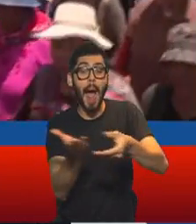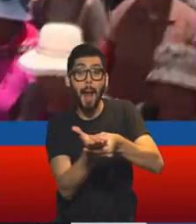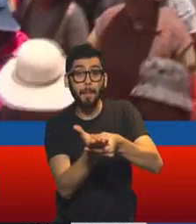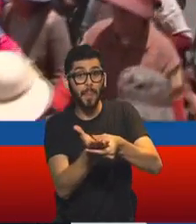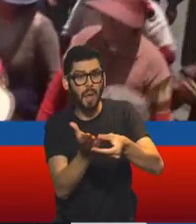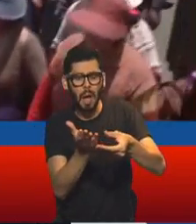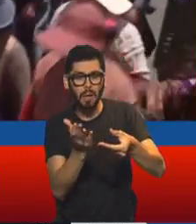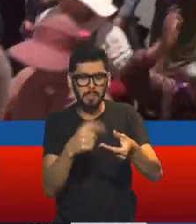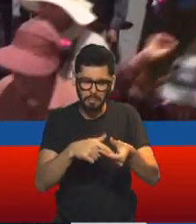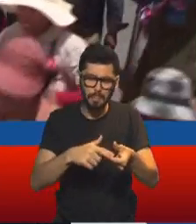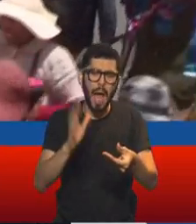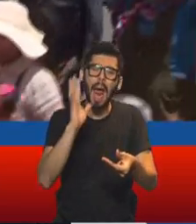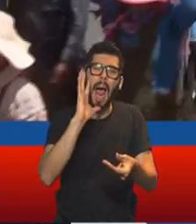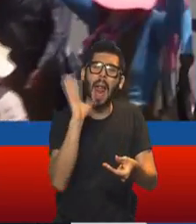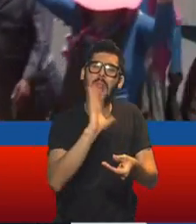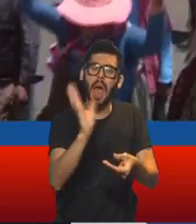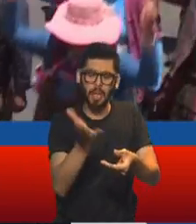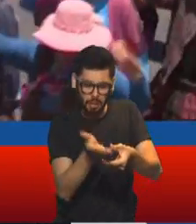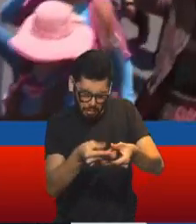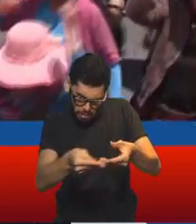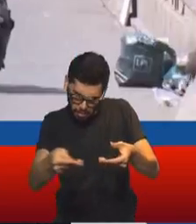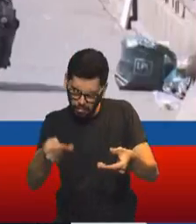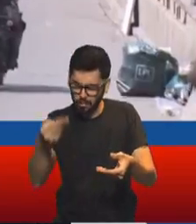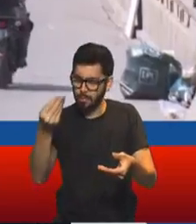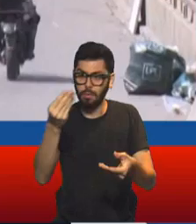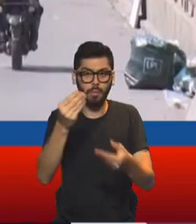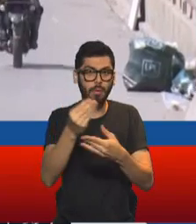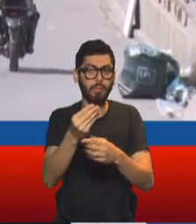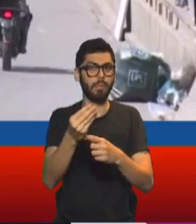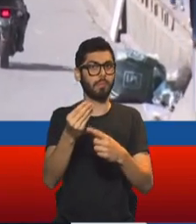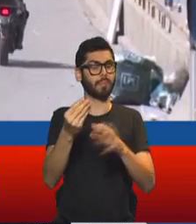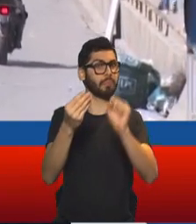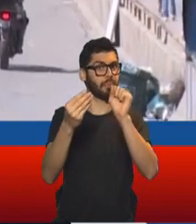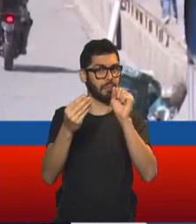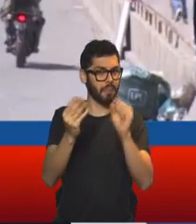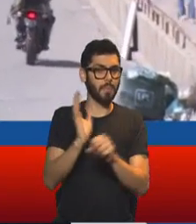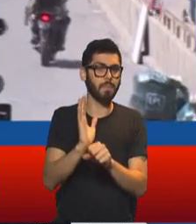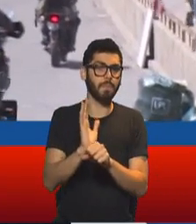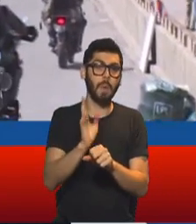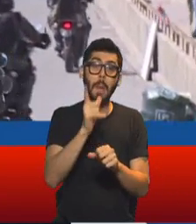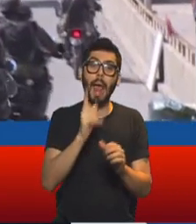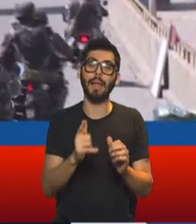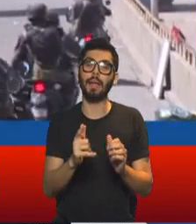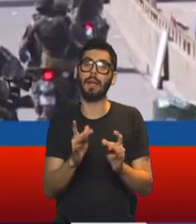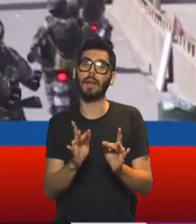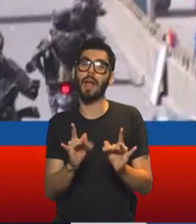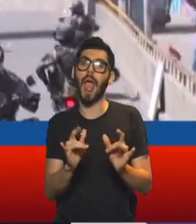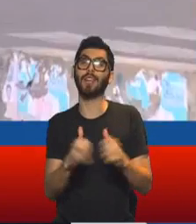no tenía absolutamente nada que ver con ningún tipo de proceso, o estaba, como quien dice, escondida.